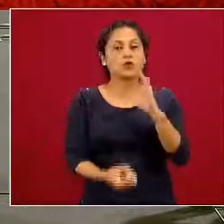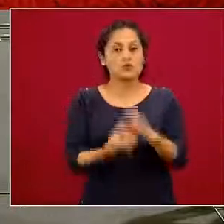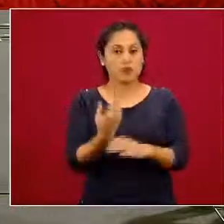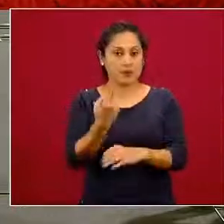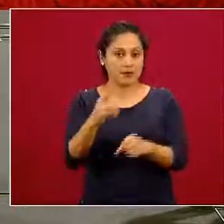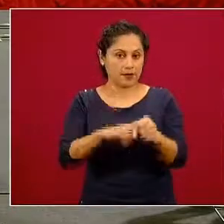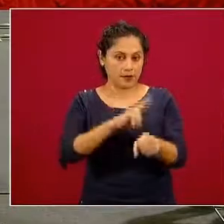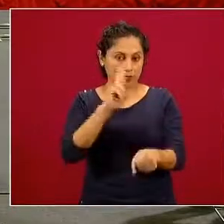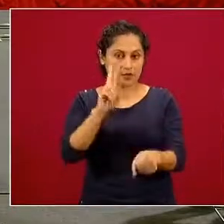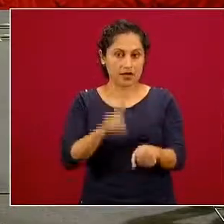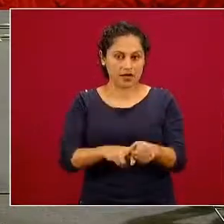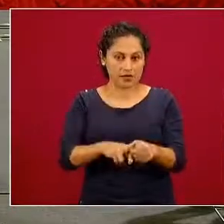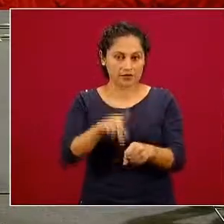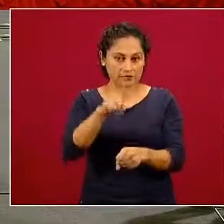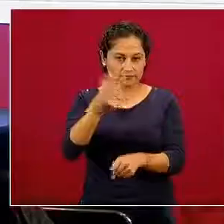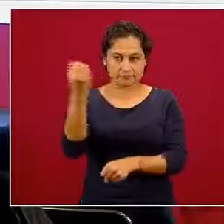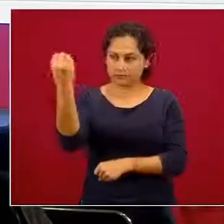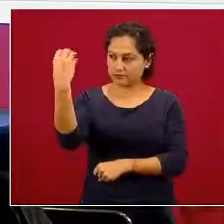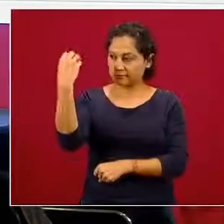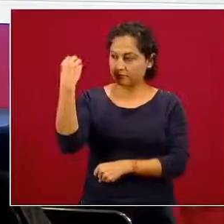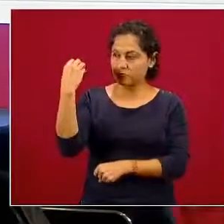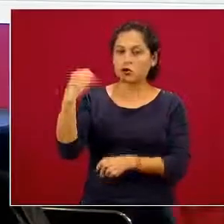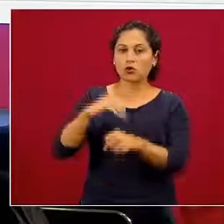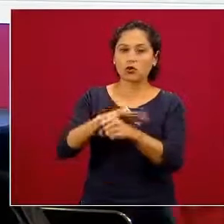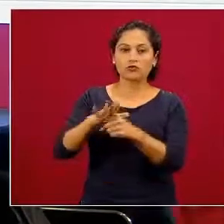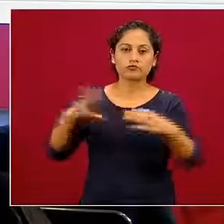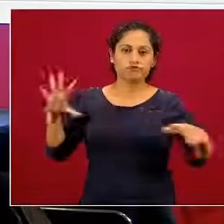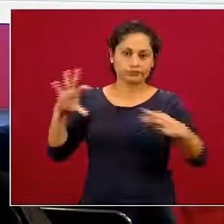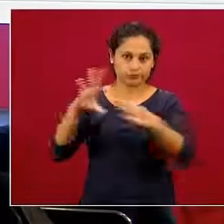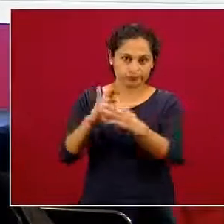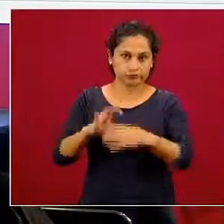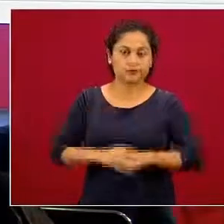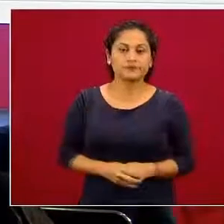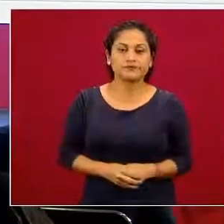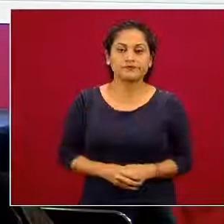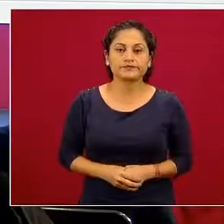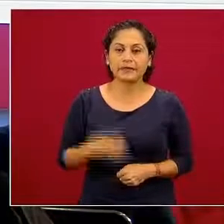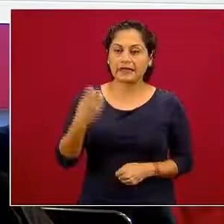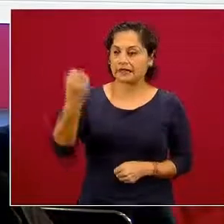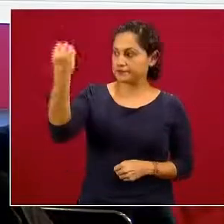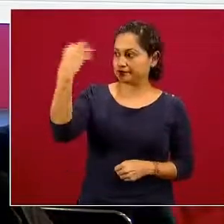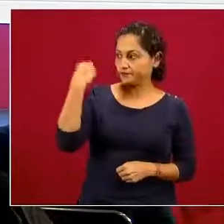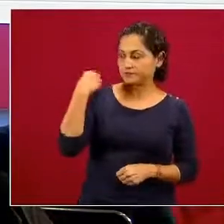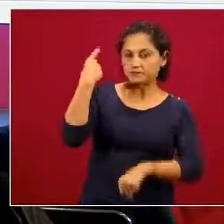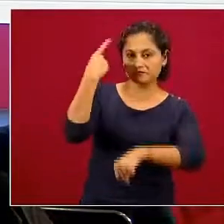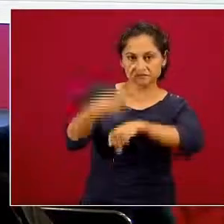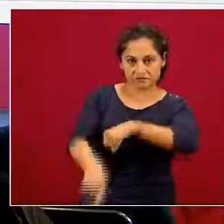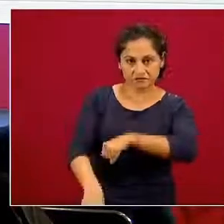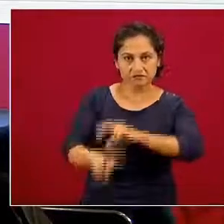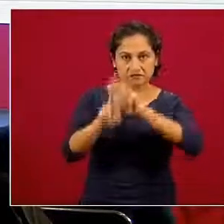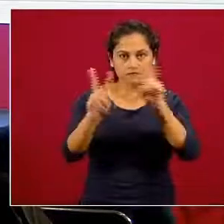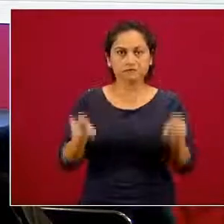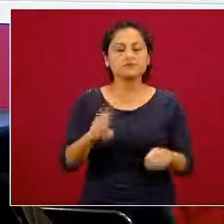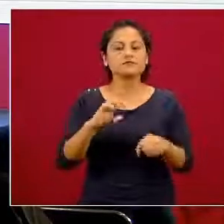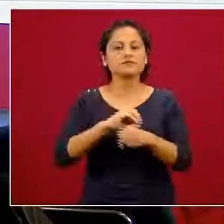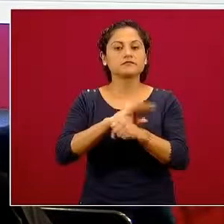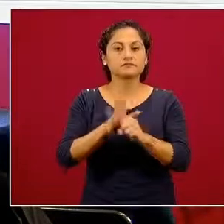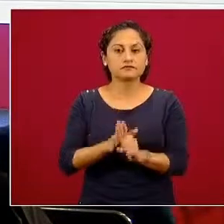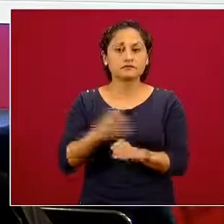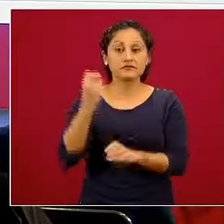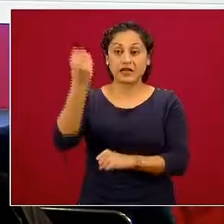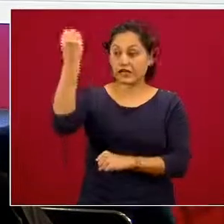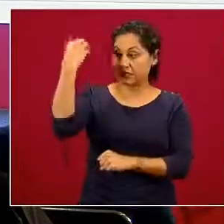como ustedes ya saben, por el semáforo de riesgo COVID. De hecho, el semáforo de riesgo COVID, que en su momento operará los siguientes